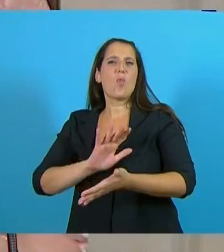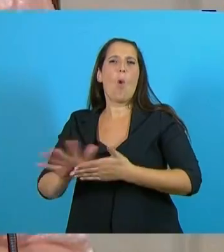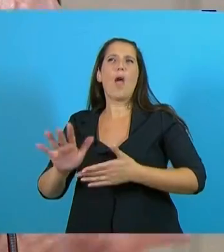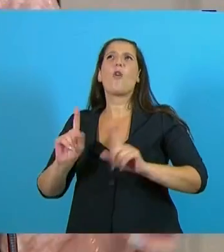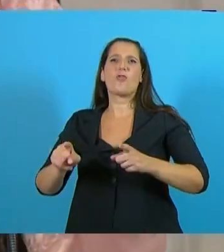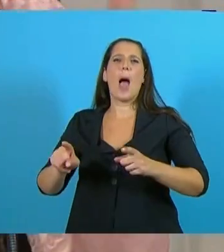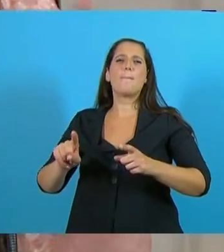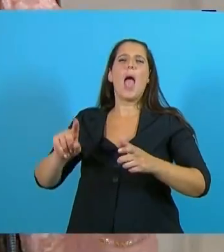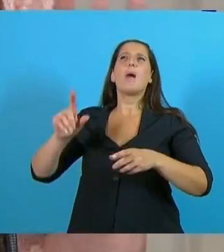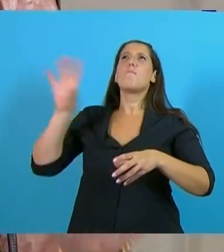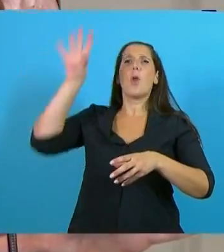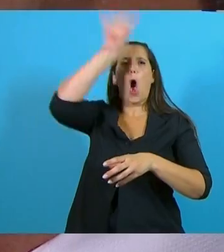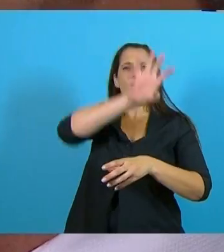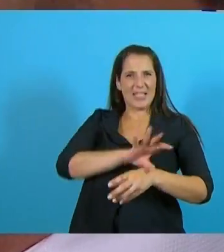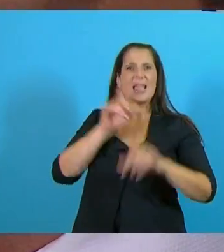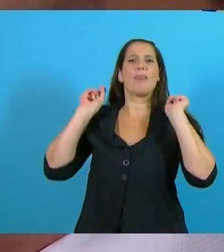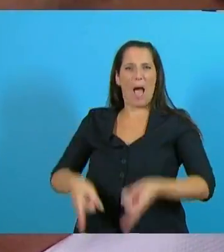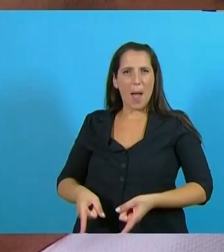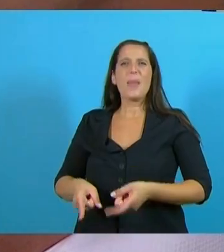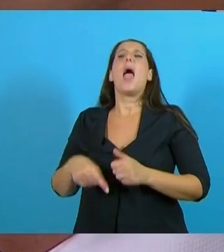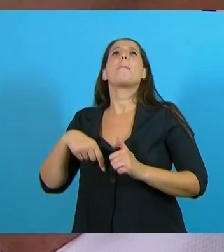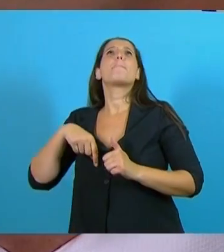país, más el Belgrano Cargas.